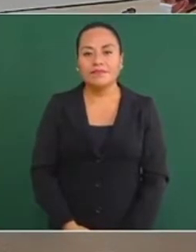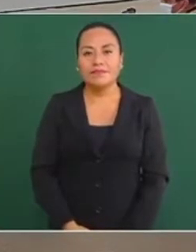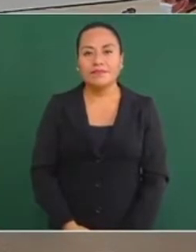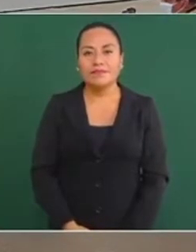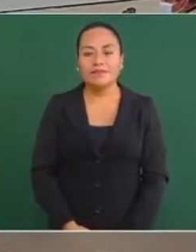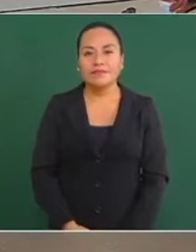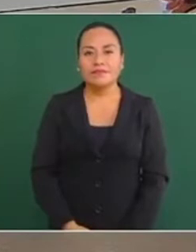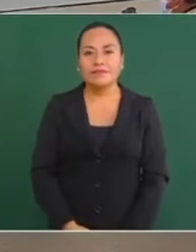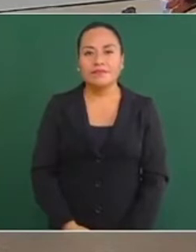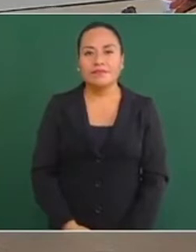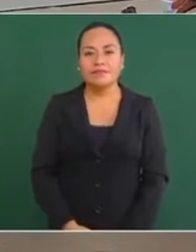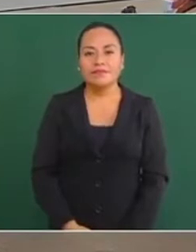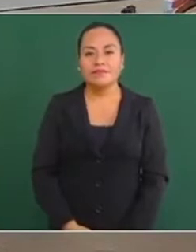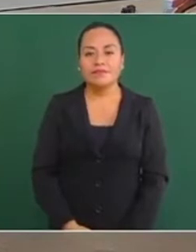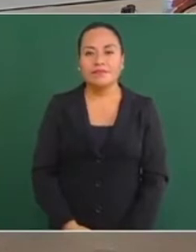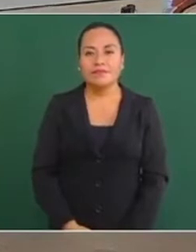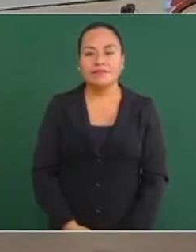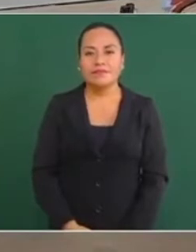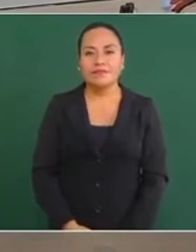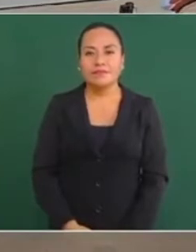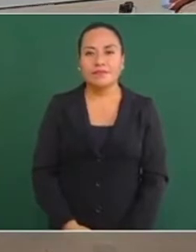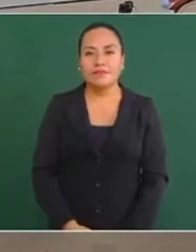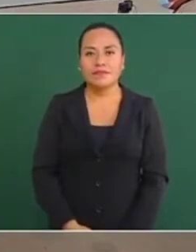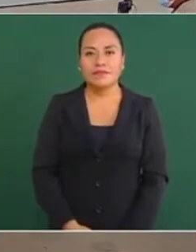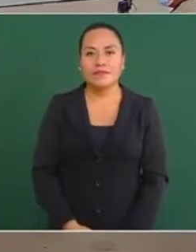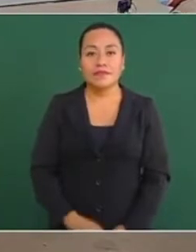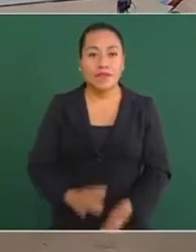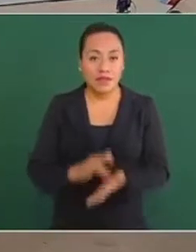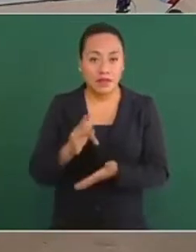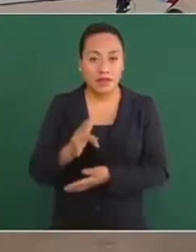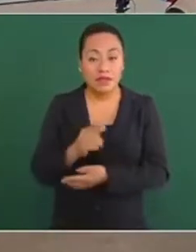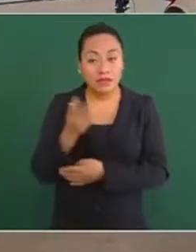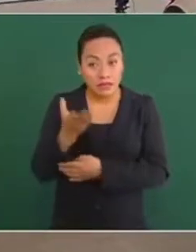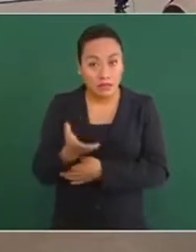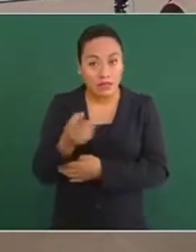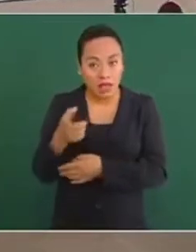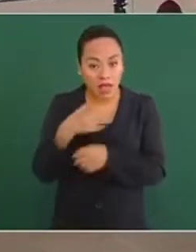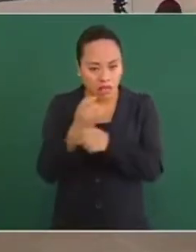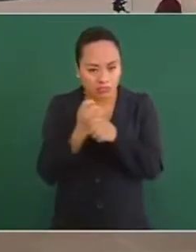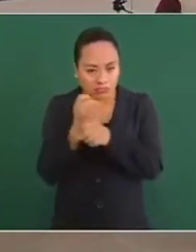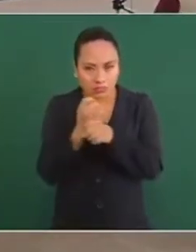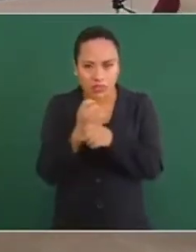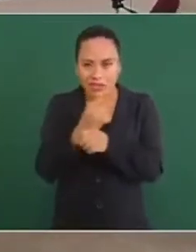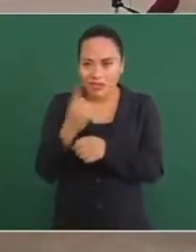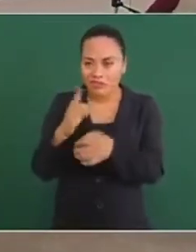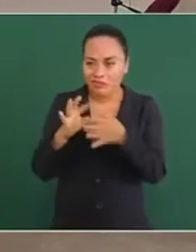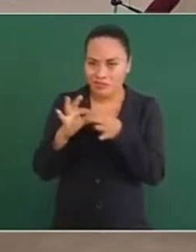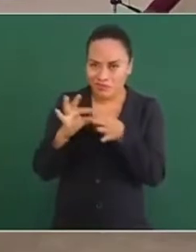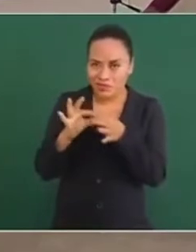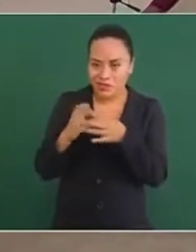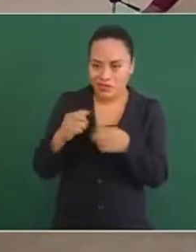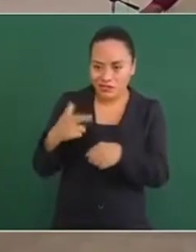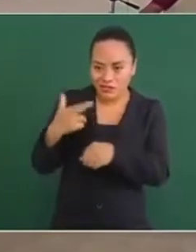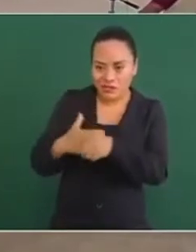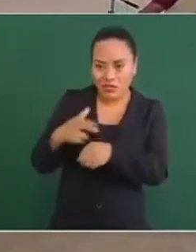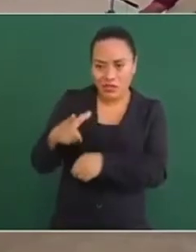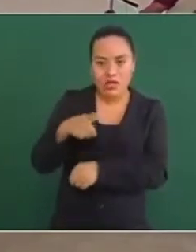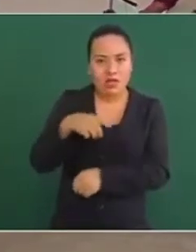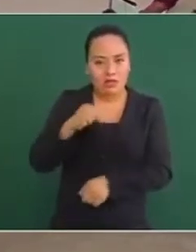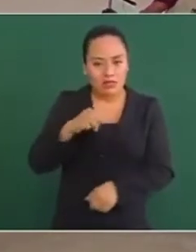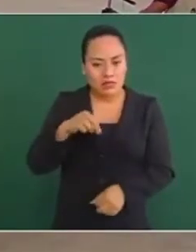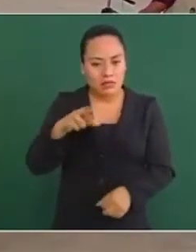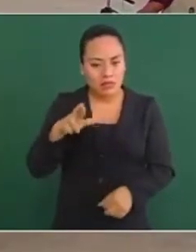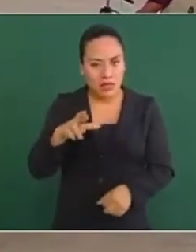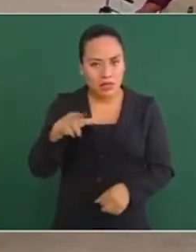Sí, gracias. Se pediría alguna investigación especial para este caso, presidente, como mencionaba el secretario de Marina, que